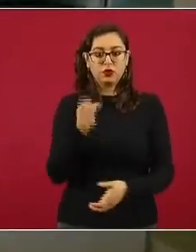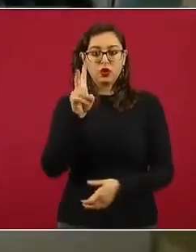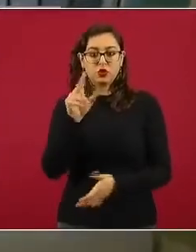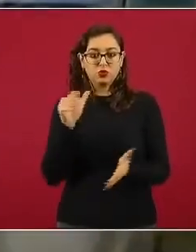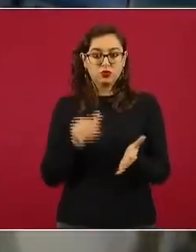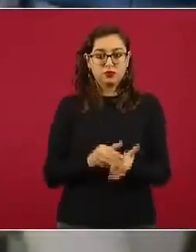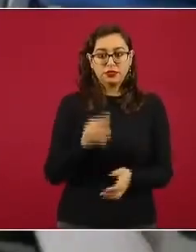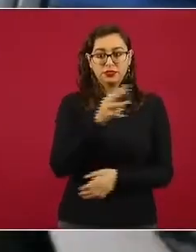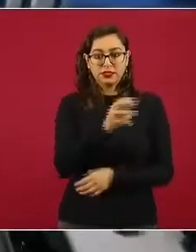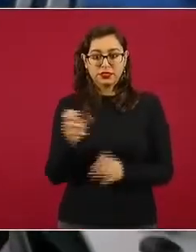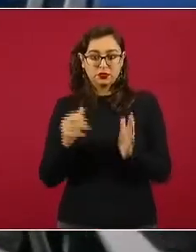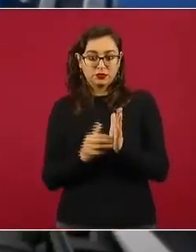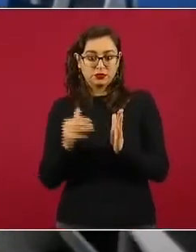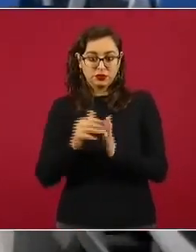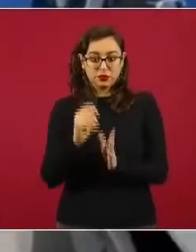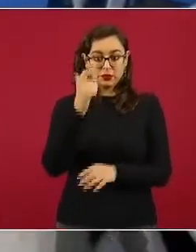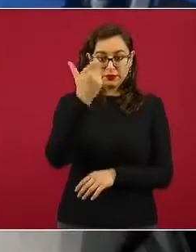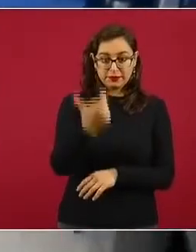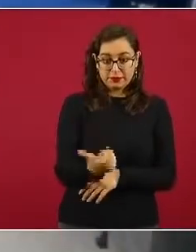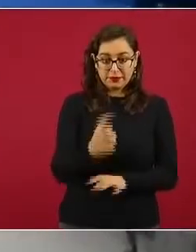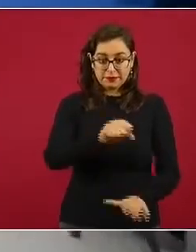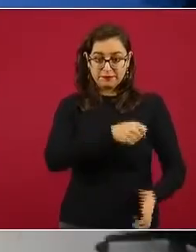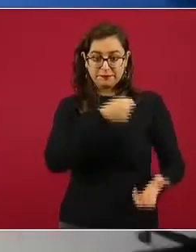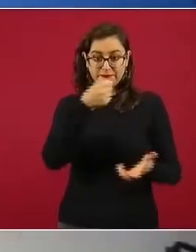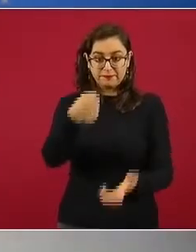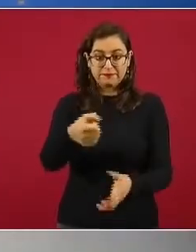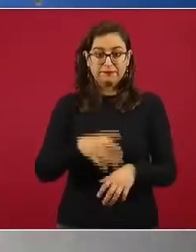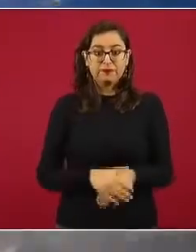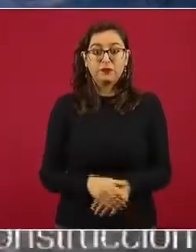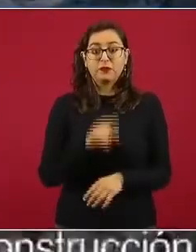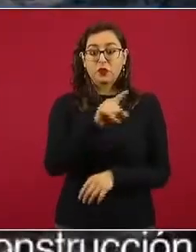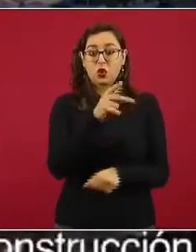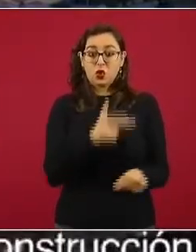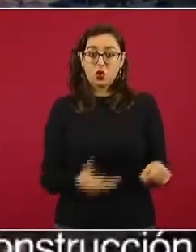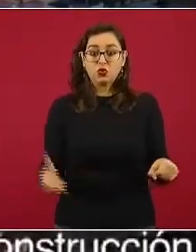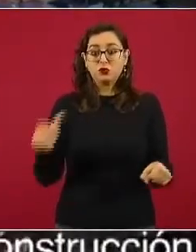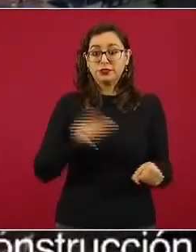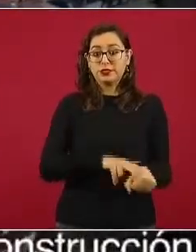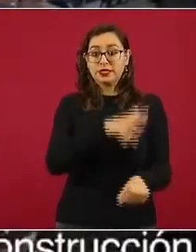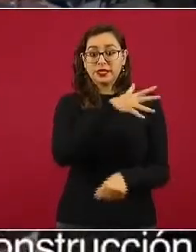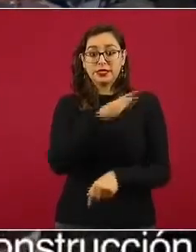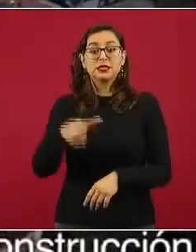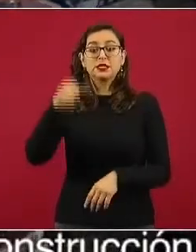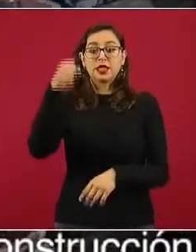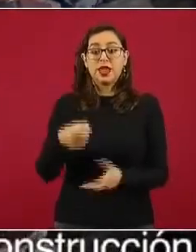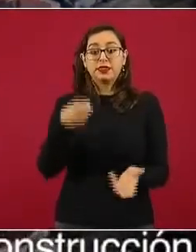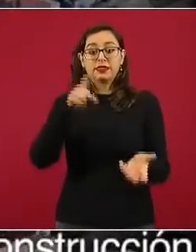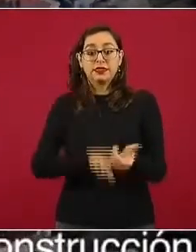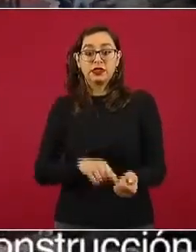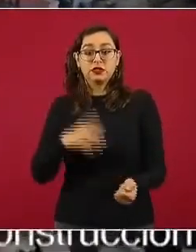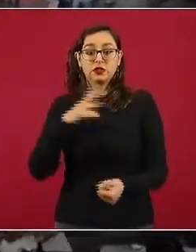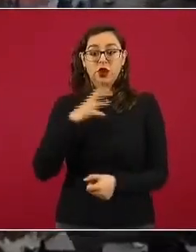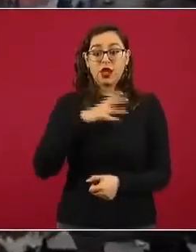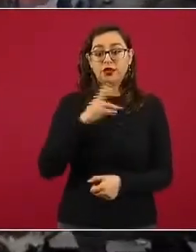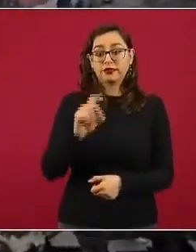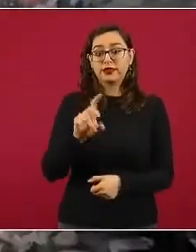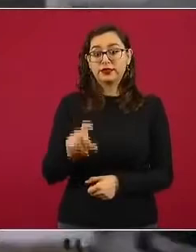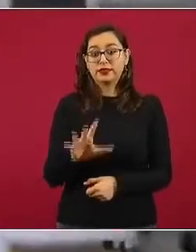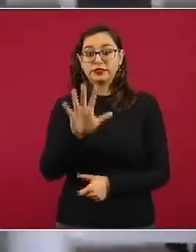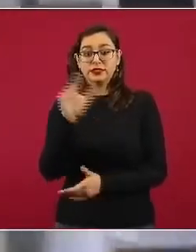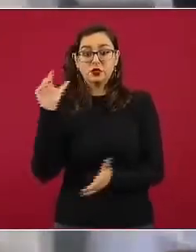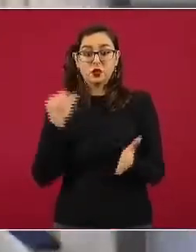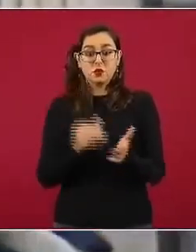.300 millones de pesos. El Hospital General del Sur, que cuenta con 35.000 metros cuadrados de